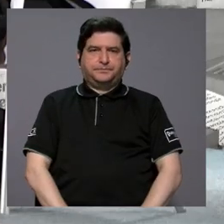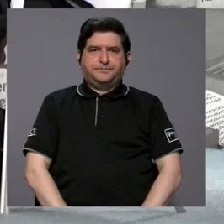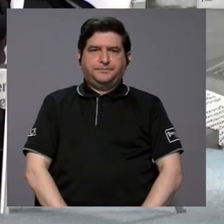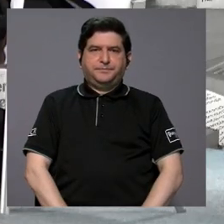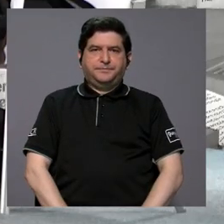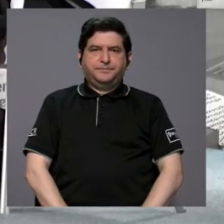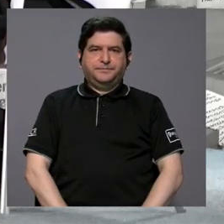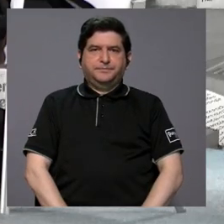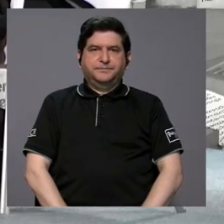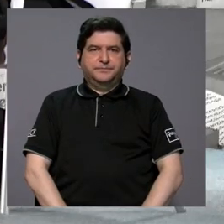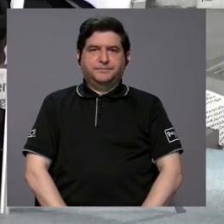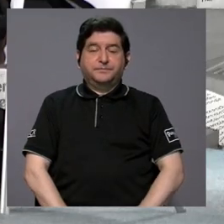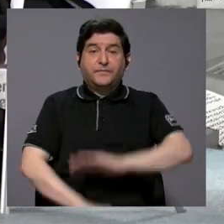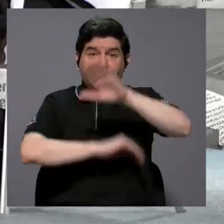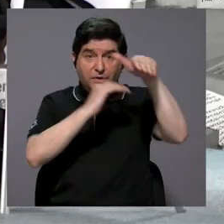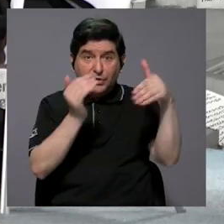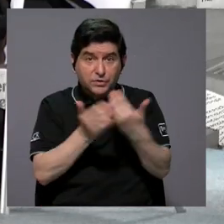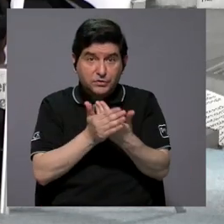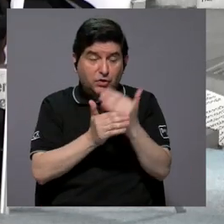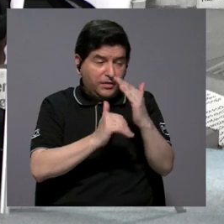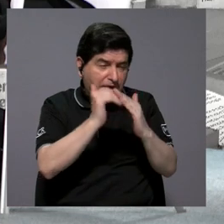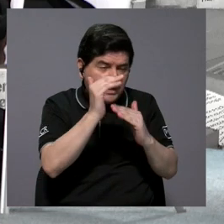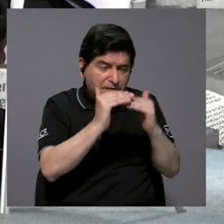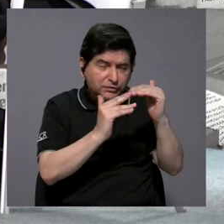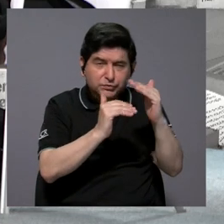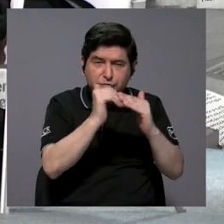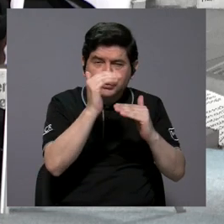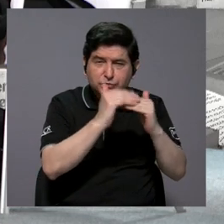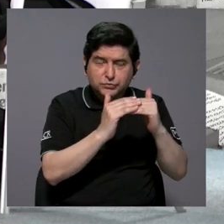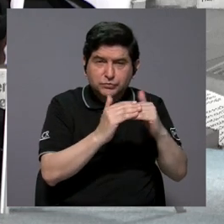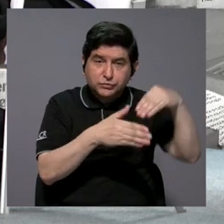y, bueno, tiene toda esta construcción, ¿verdad?